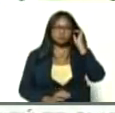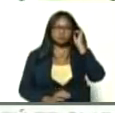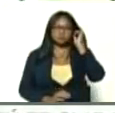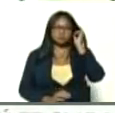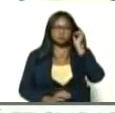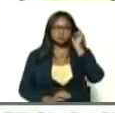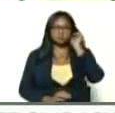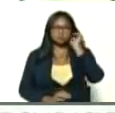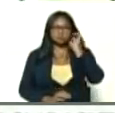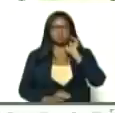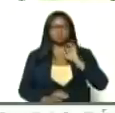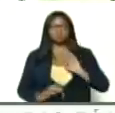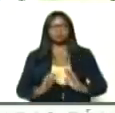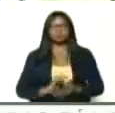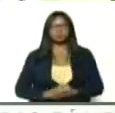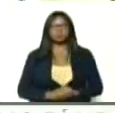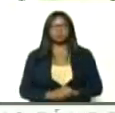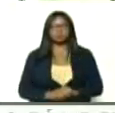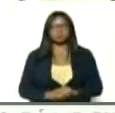es así,